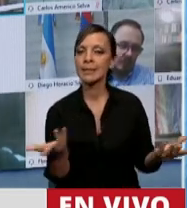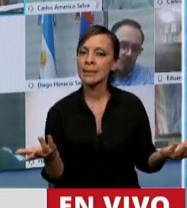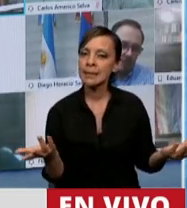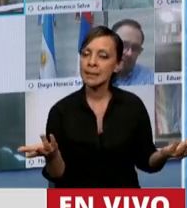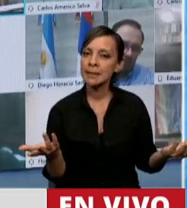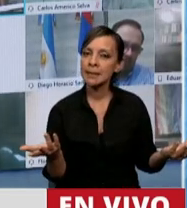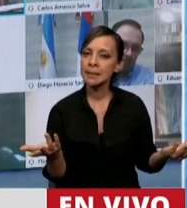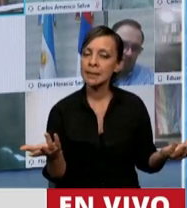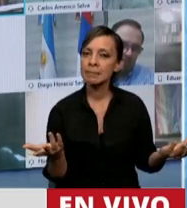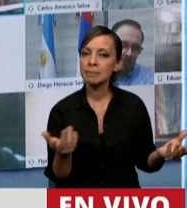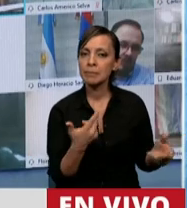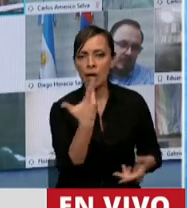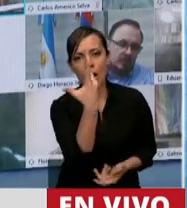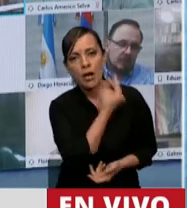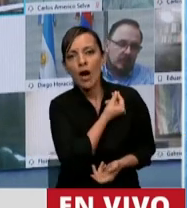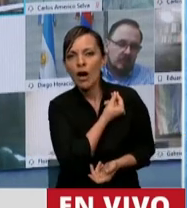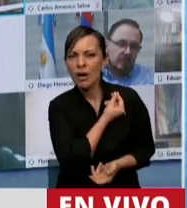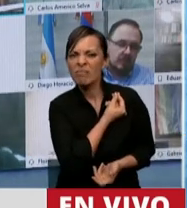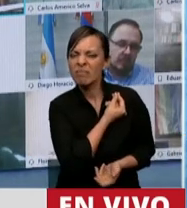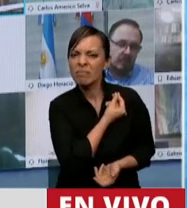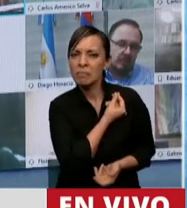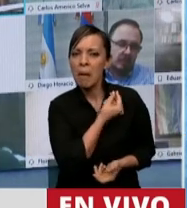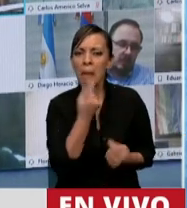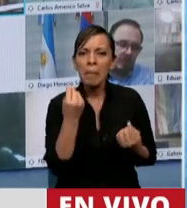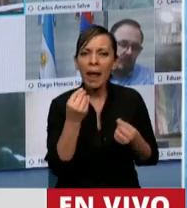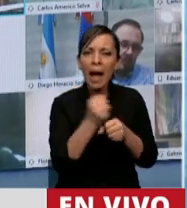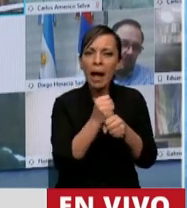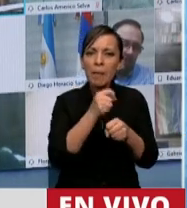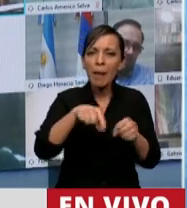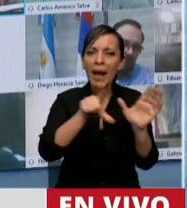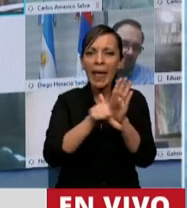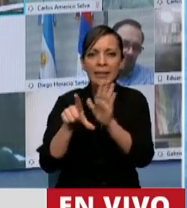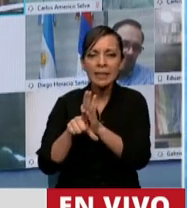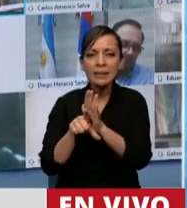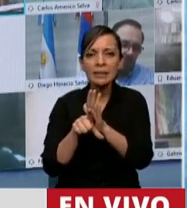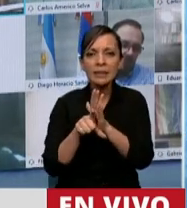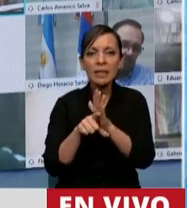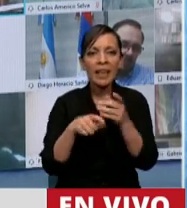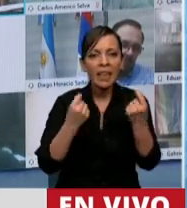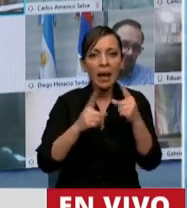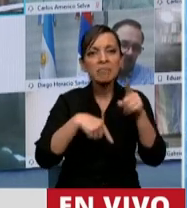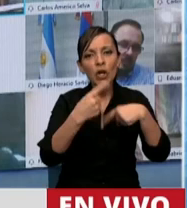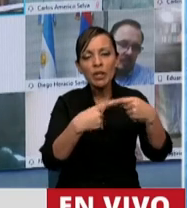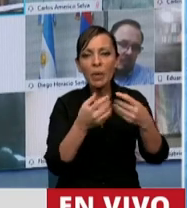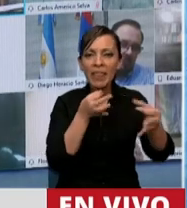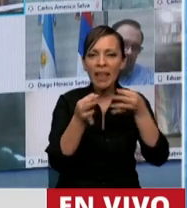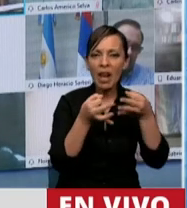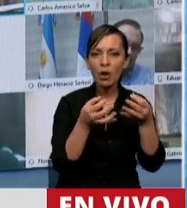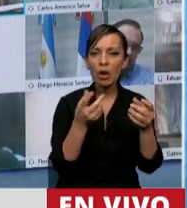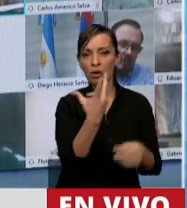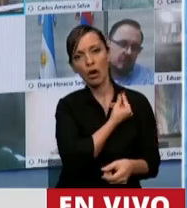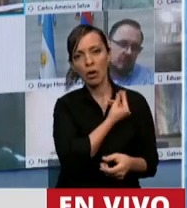Se negaron a permitir sacar estas leyes y abrir un espacio de negociación para seguir discutiendo.